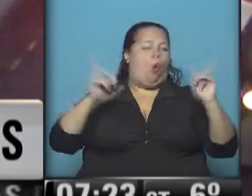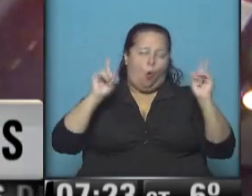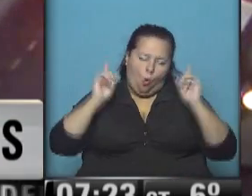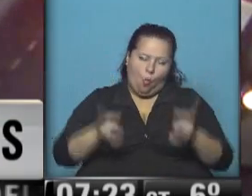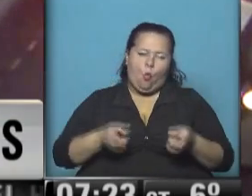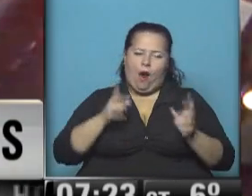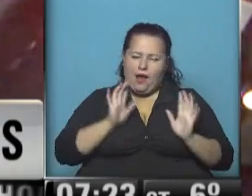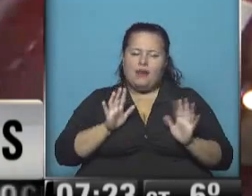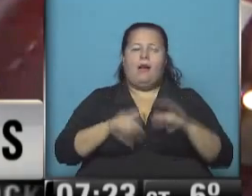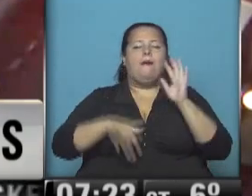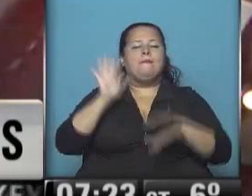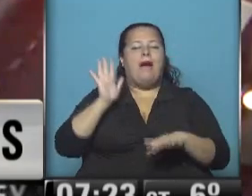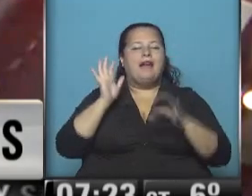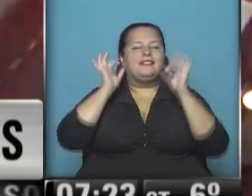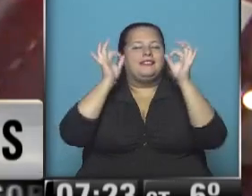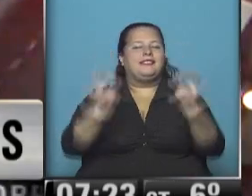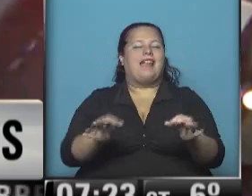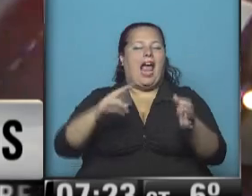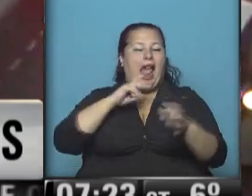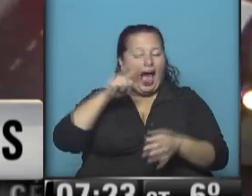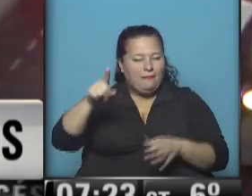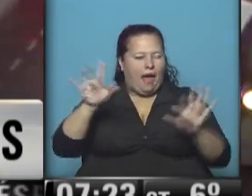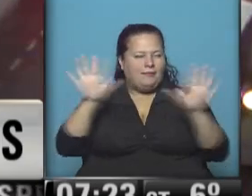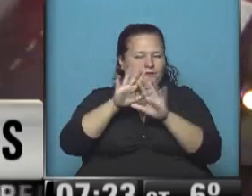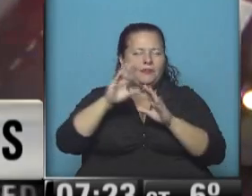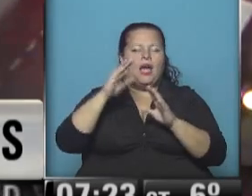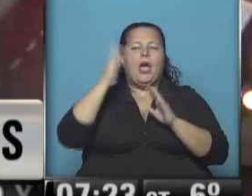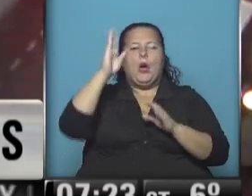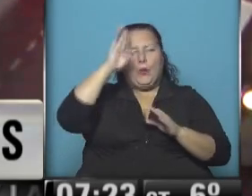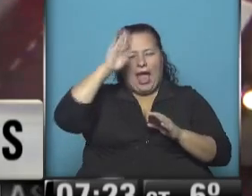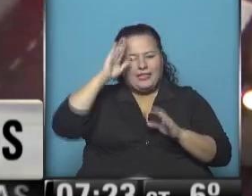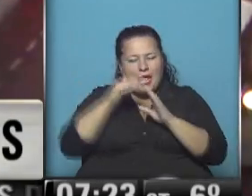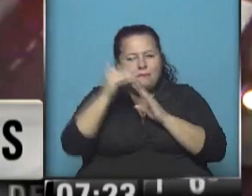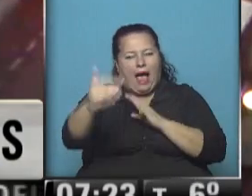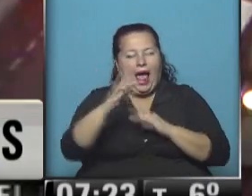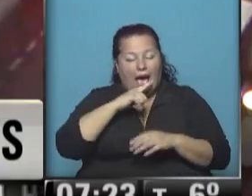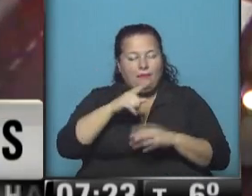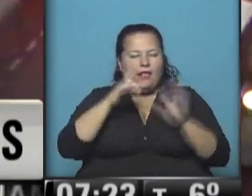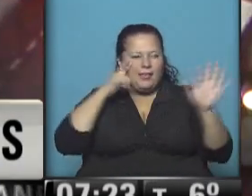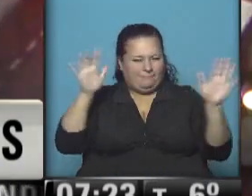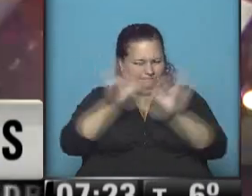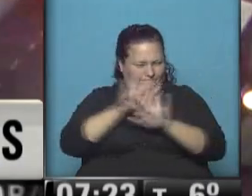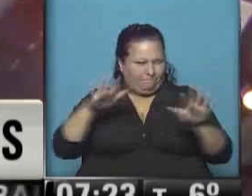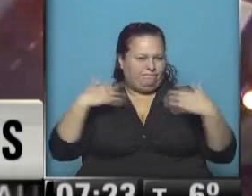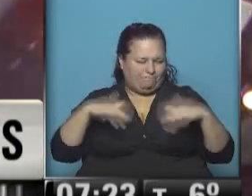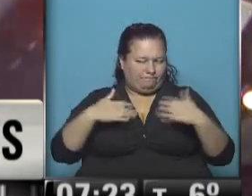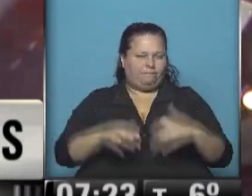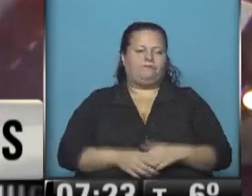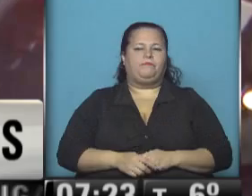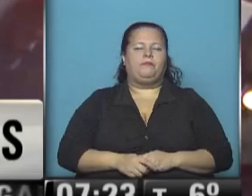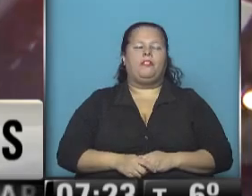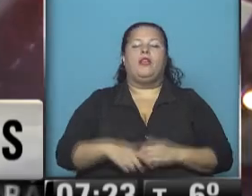especialmente al llegar a la ciudad de La Plata, pasando de Berazategui para La Plata, ya hay bancos de niebla importantes.